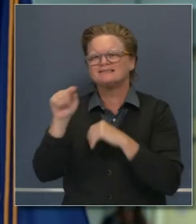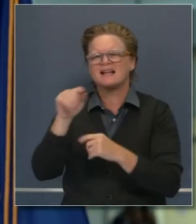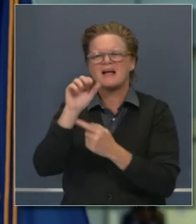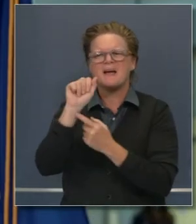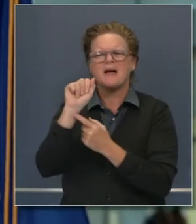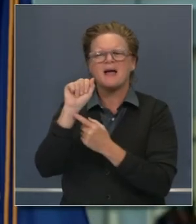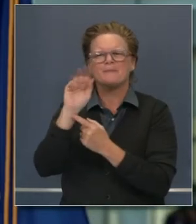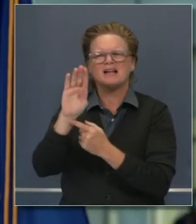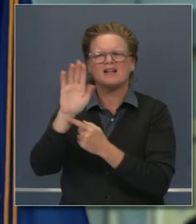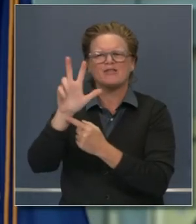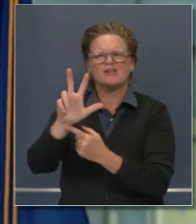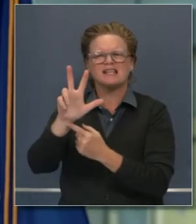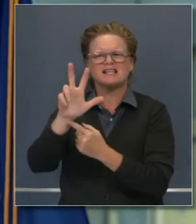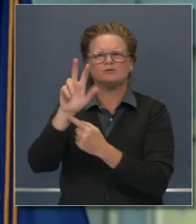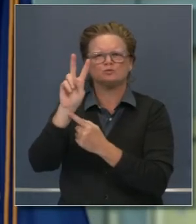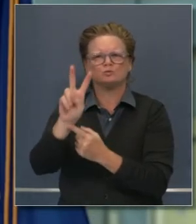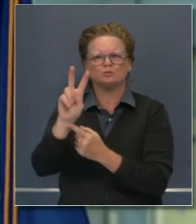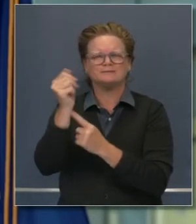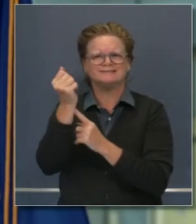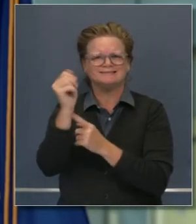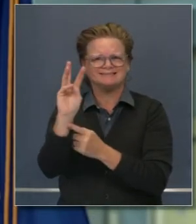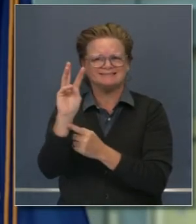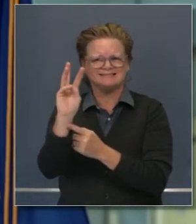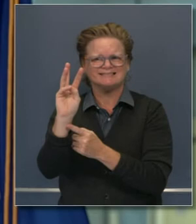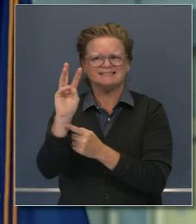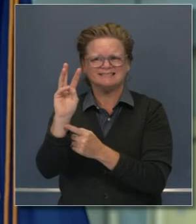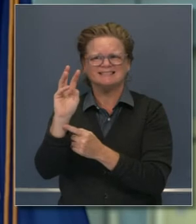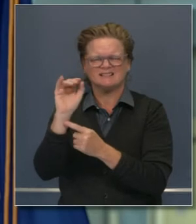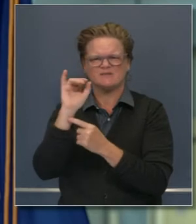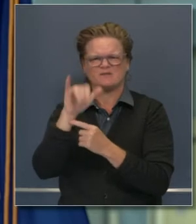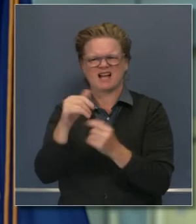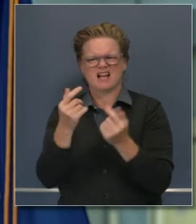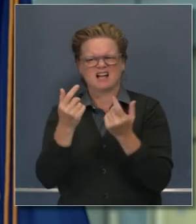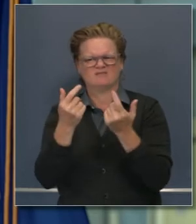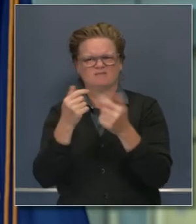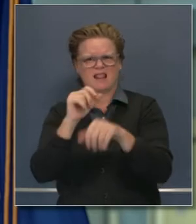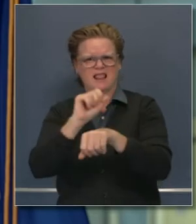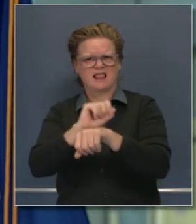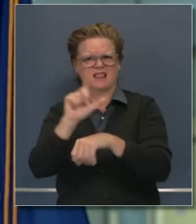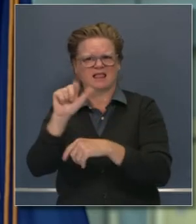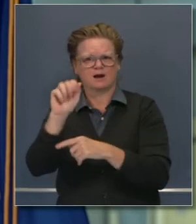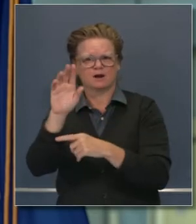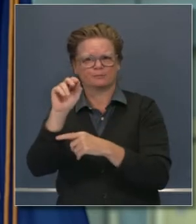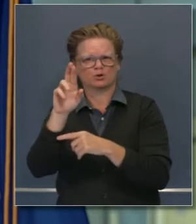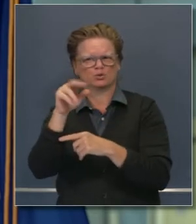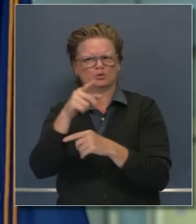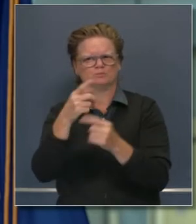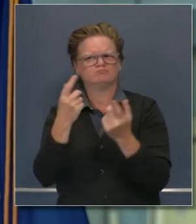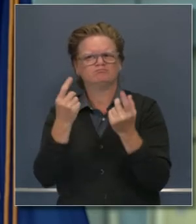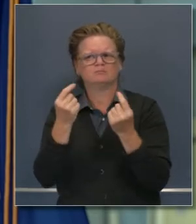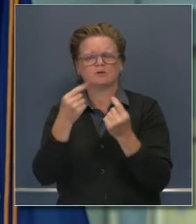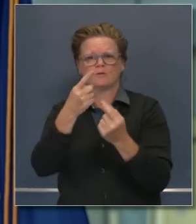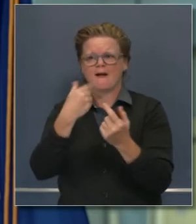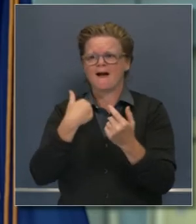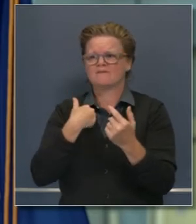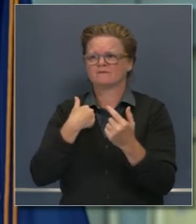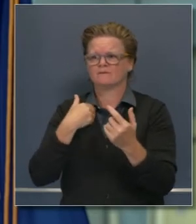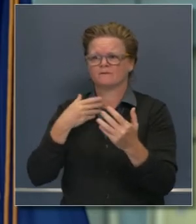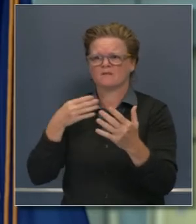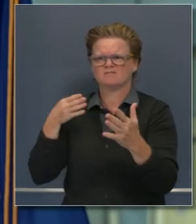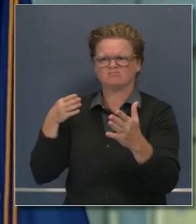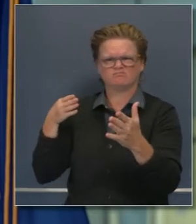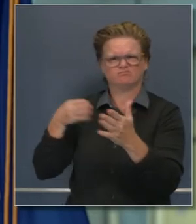Si va usted a firmar la ley 3216, el desempleo en la era de